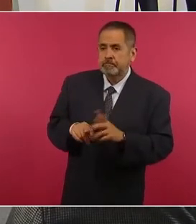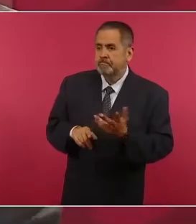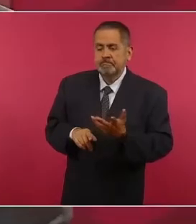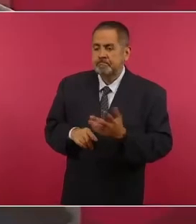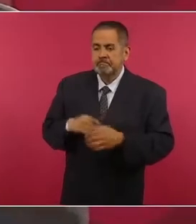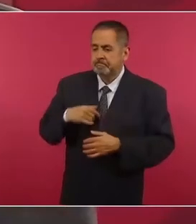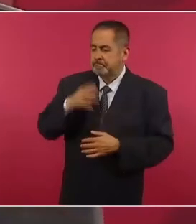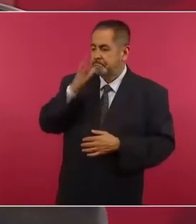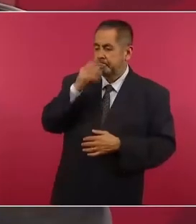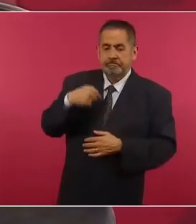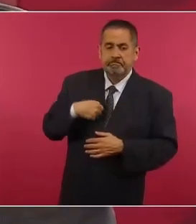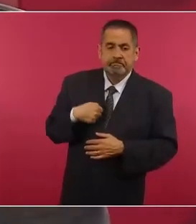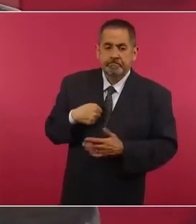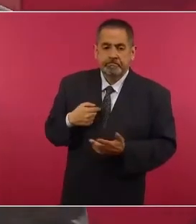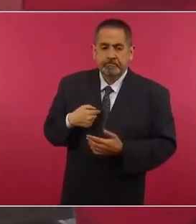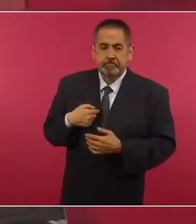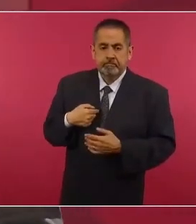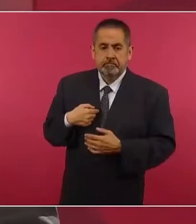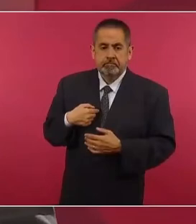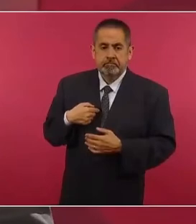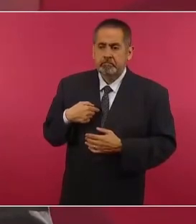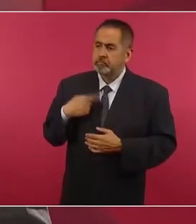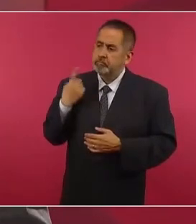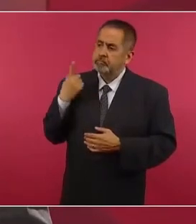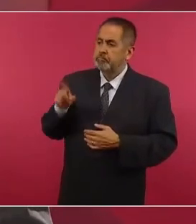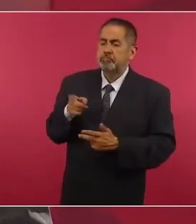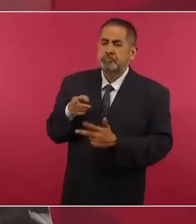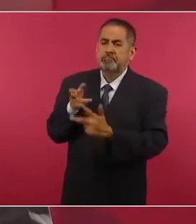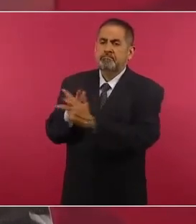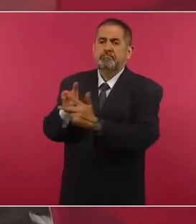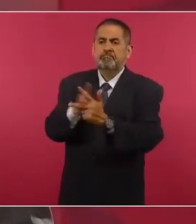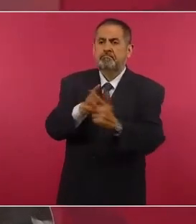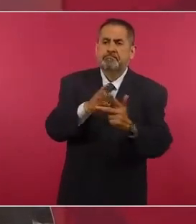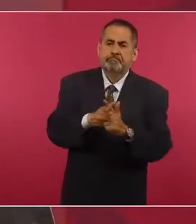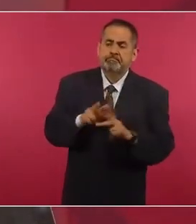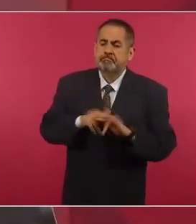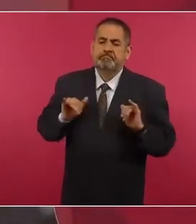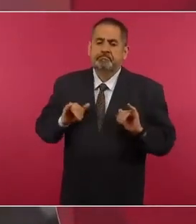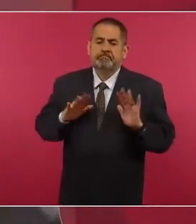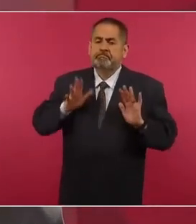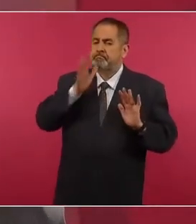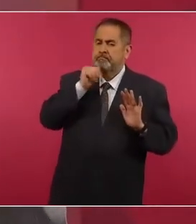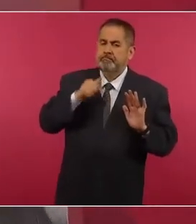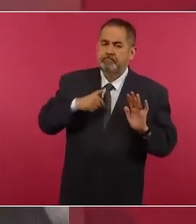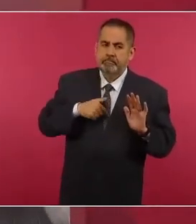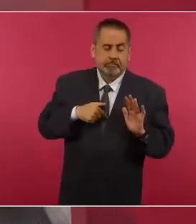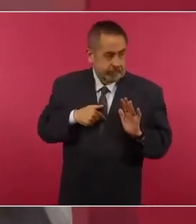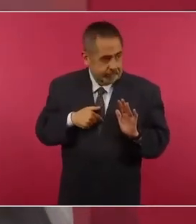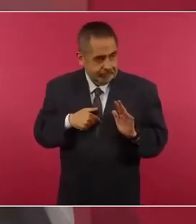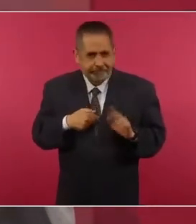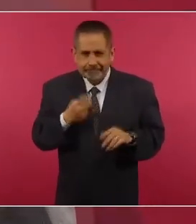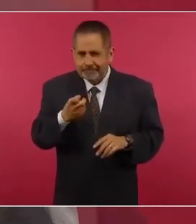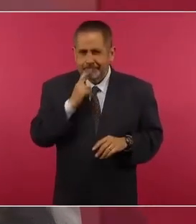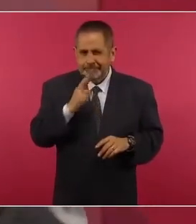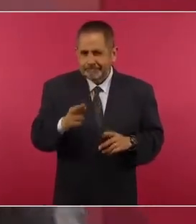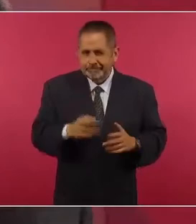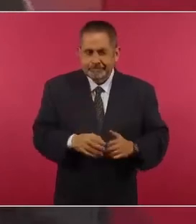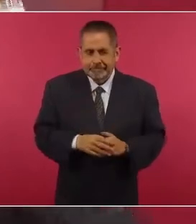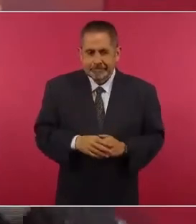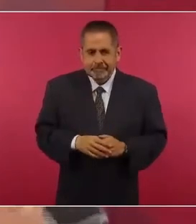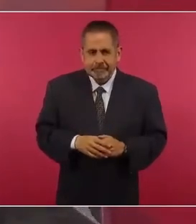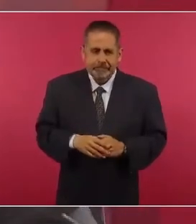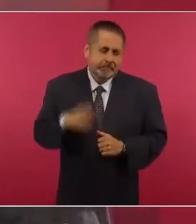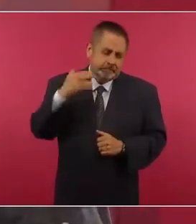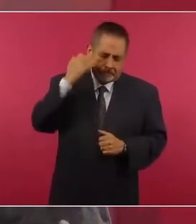yo mandar a matar a nadie en